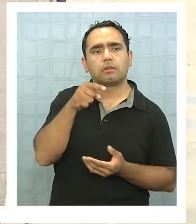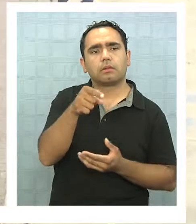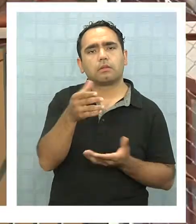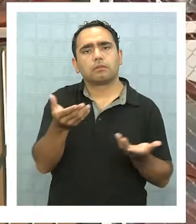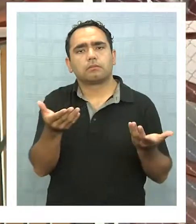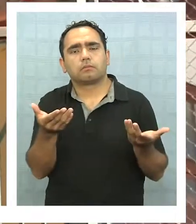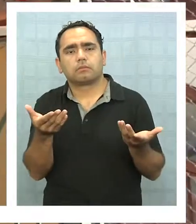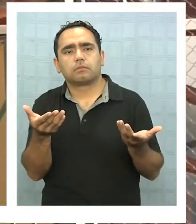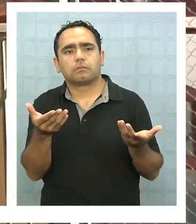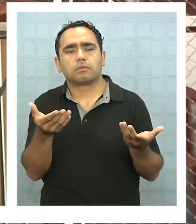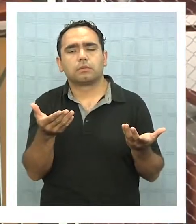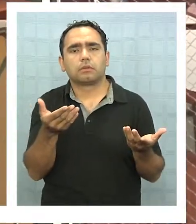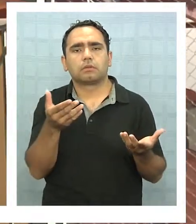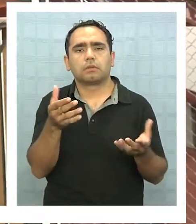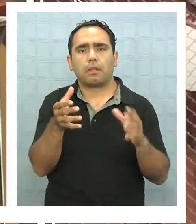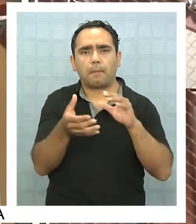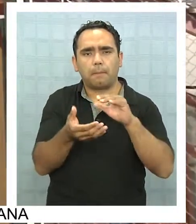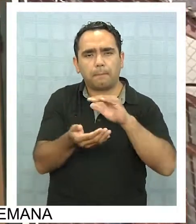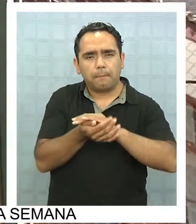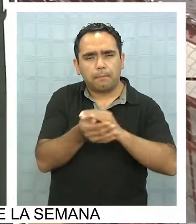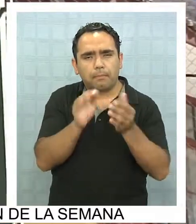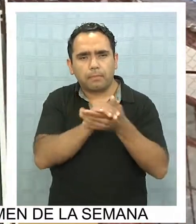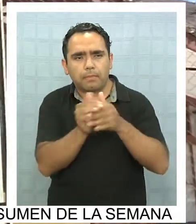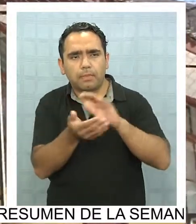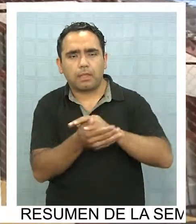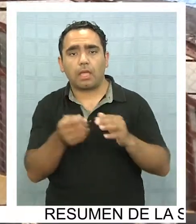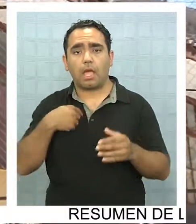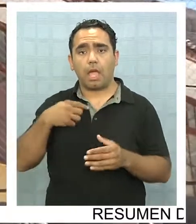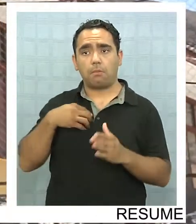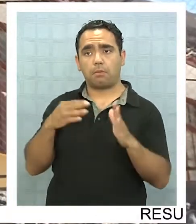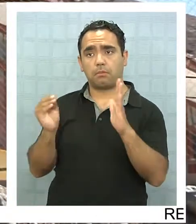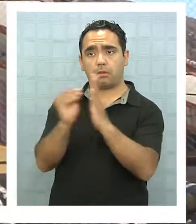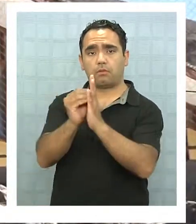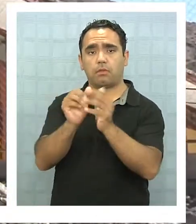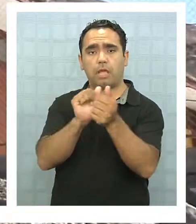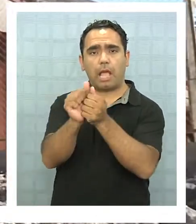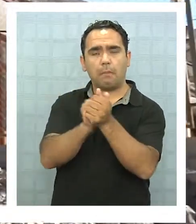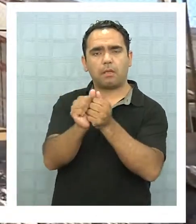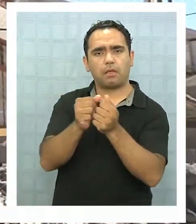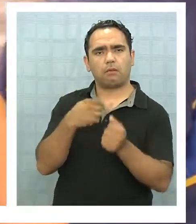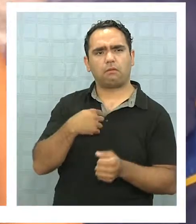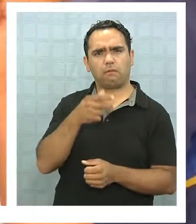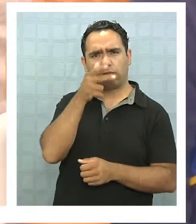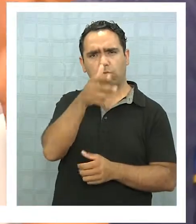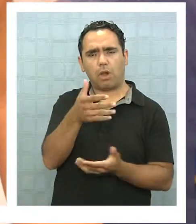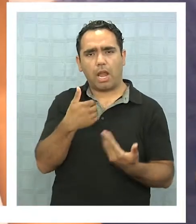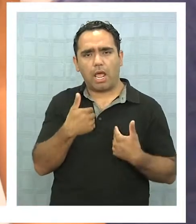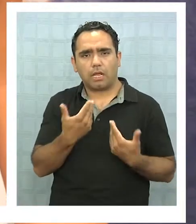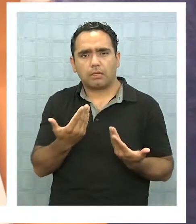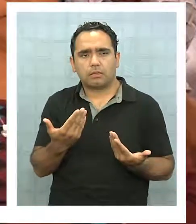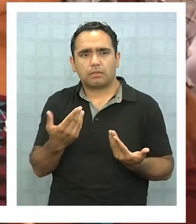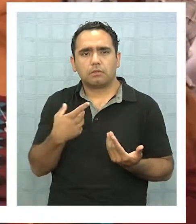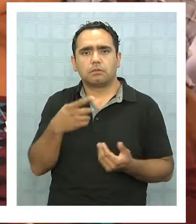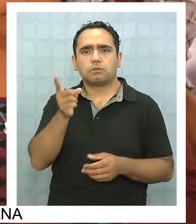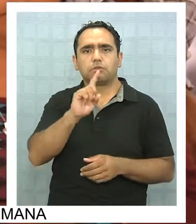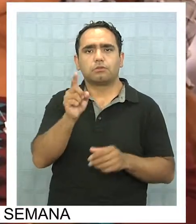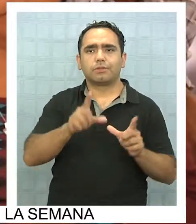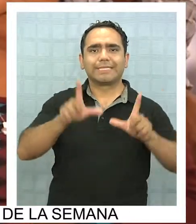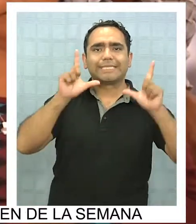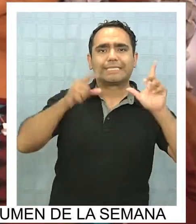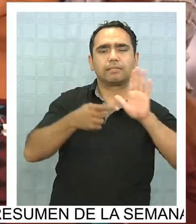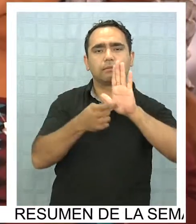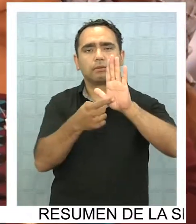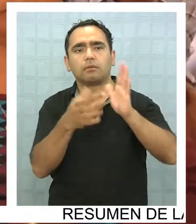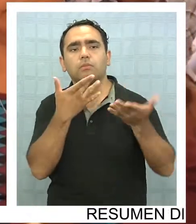partidos, que está transversal a todos, me inscribieron en Camiña, como burla, para que yo no hiciera campaña